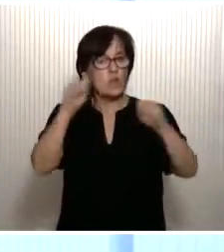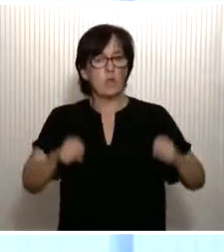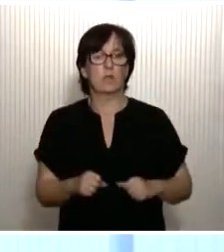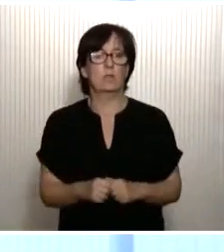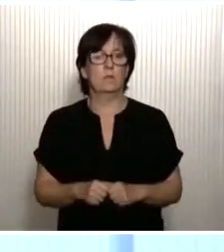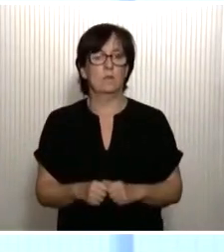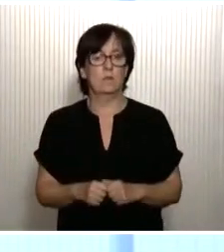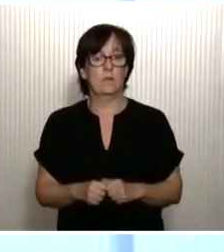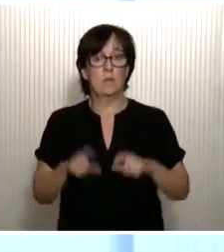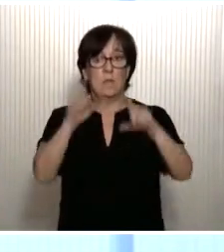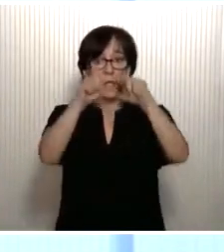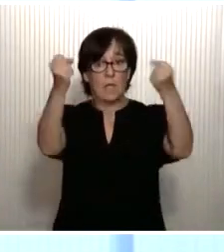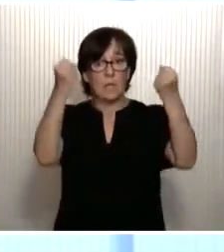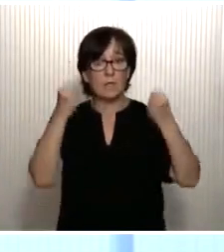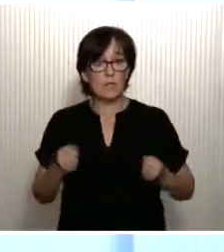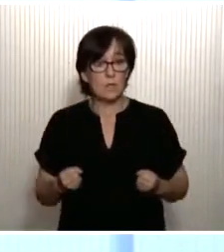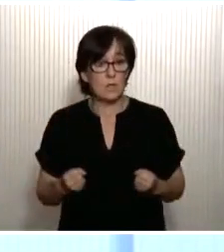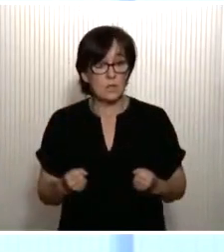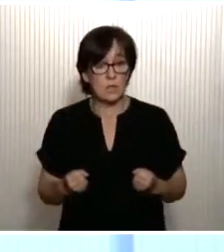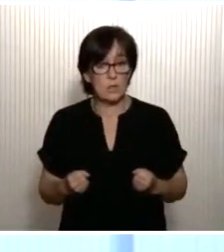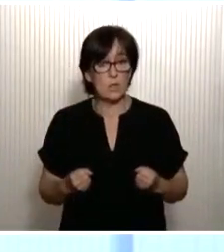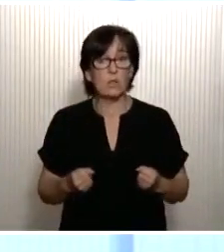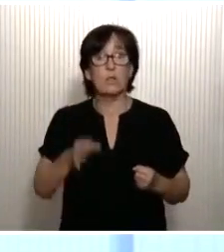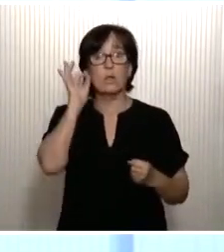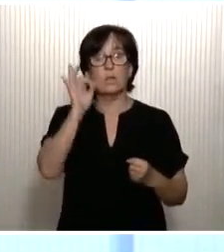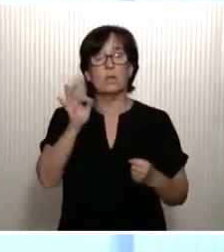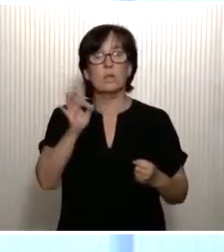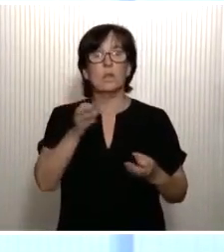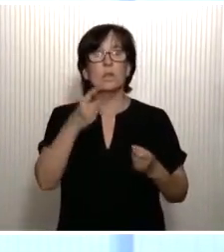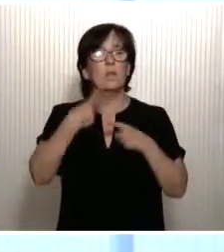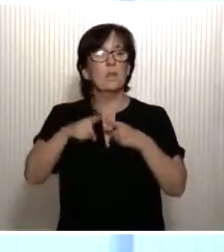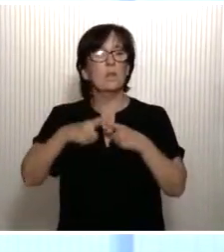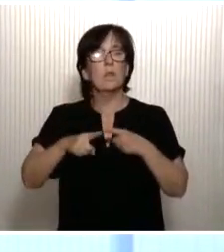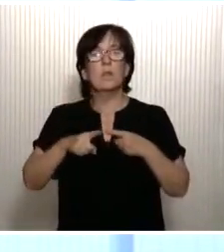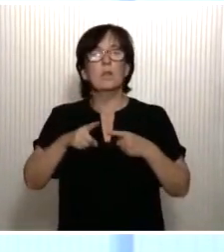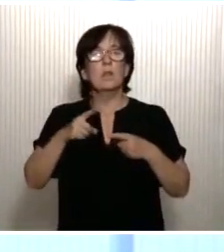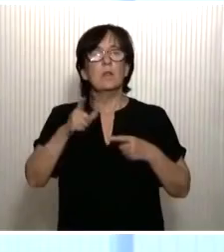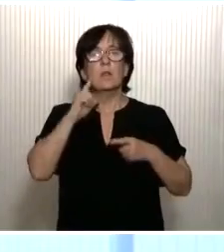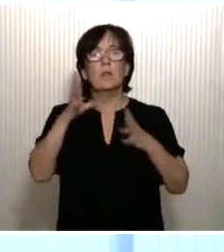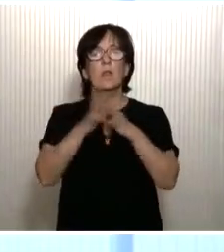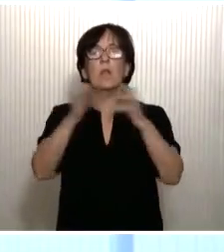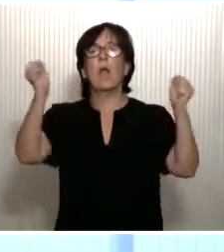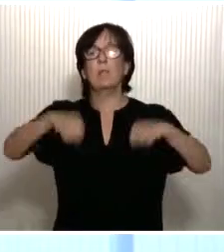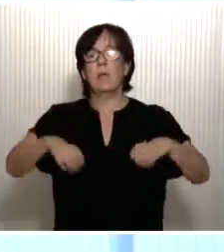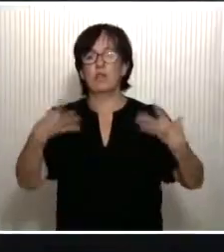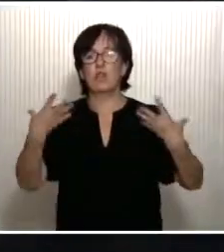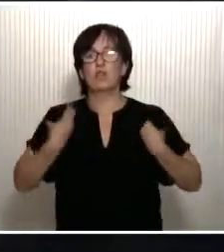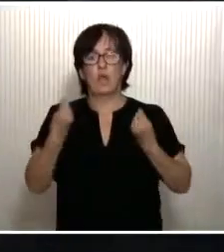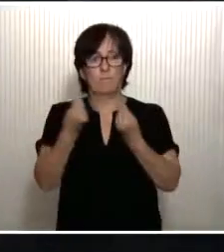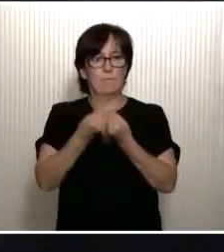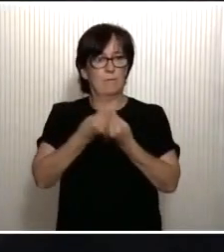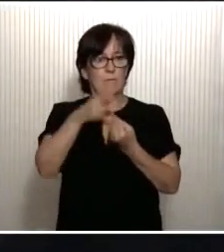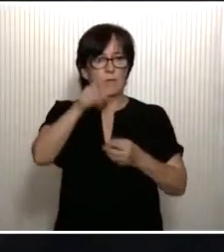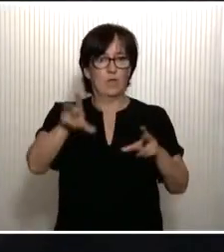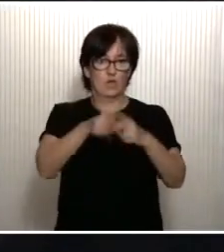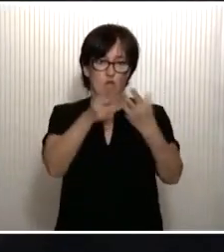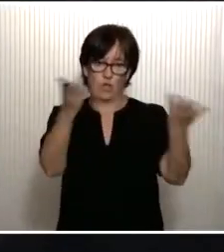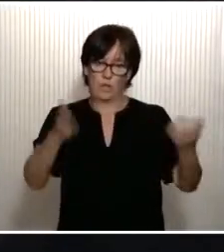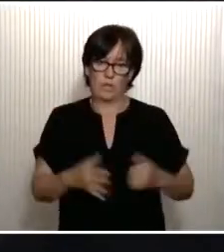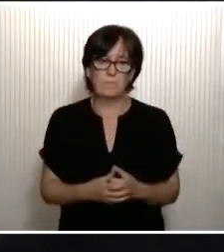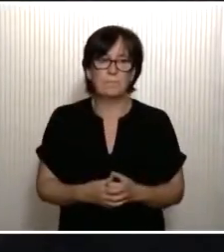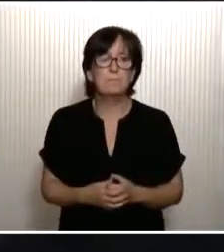¿Las instituciones qué son? Las instituciones son la expresión material del pacto de convivencia que una sociedad se otorga.